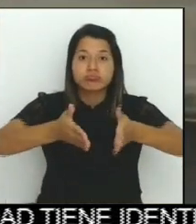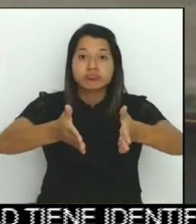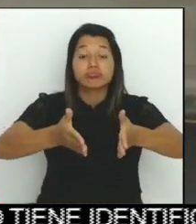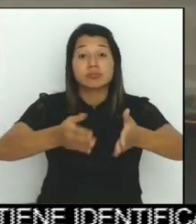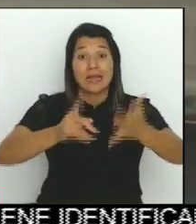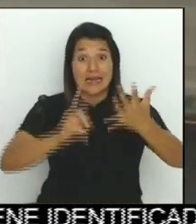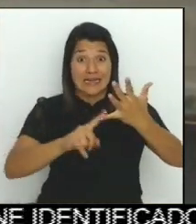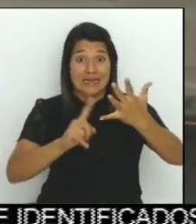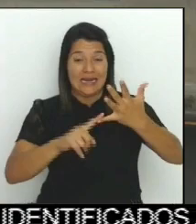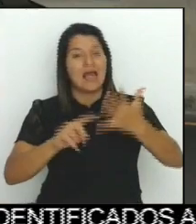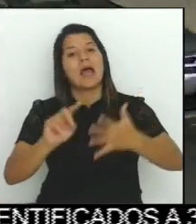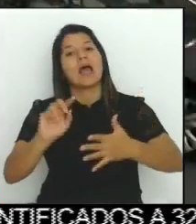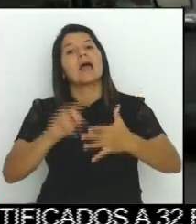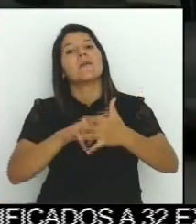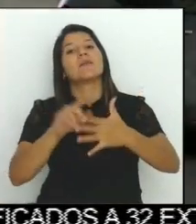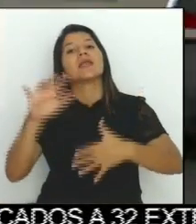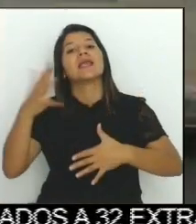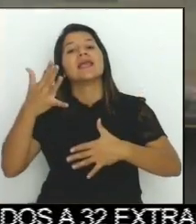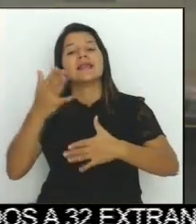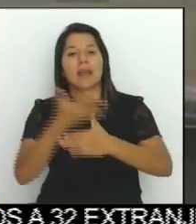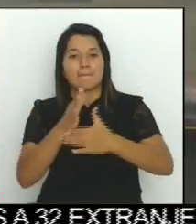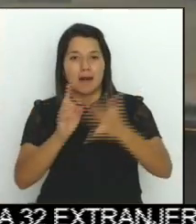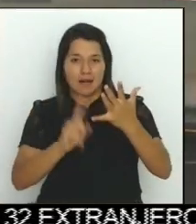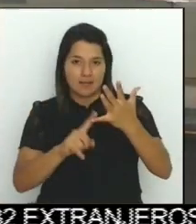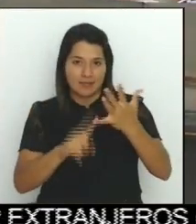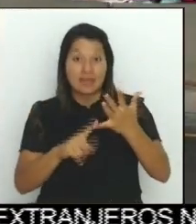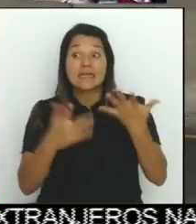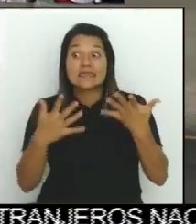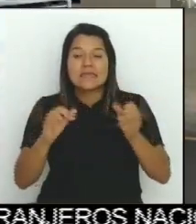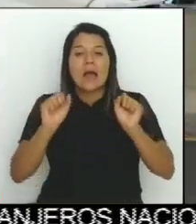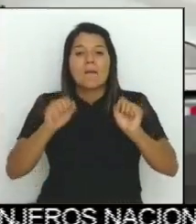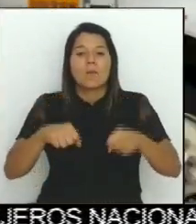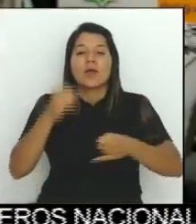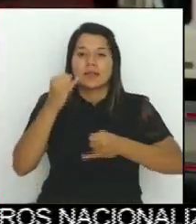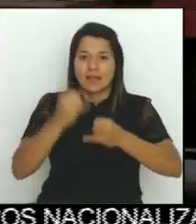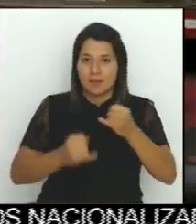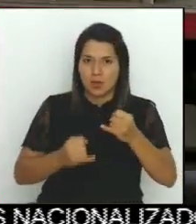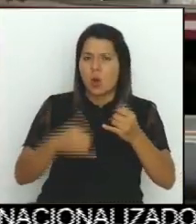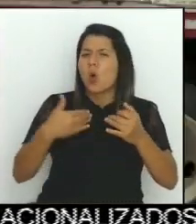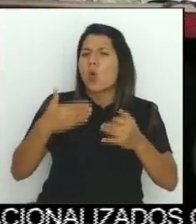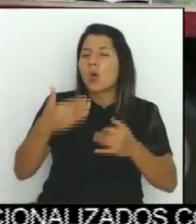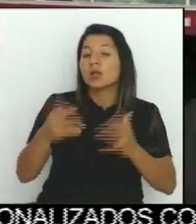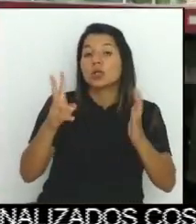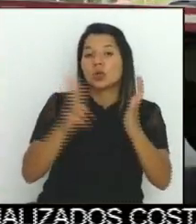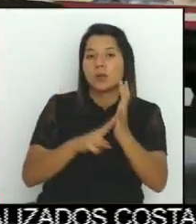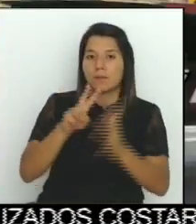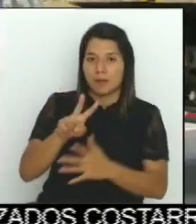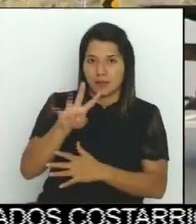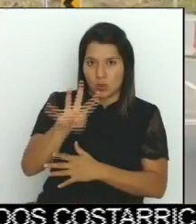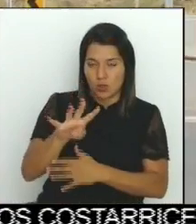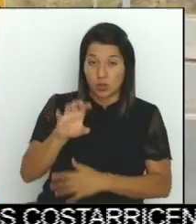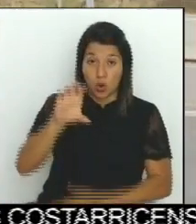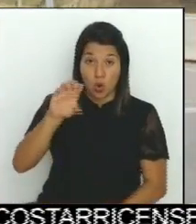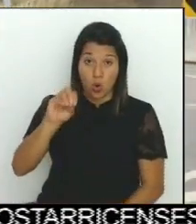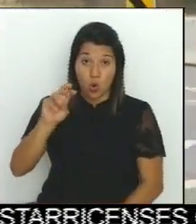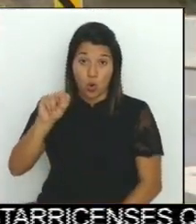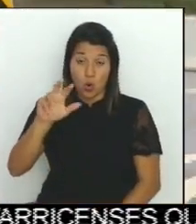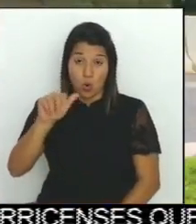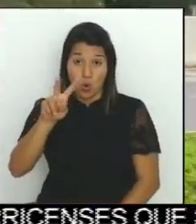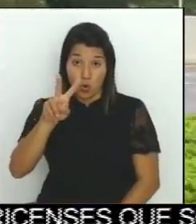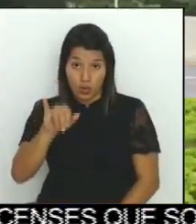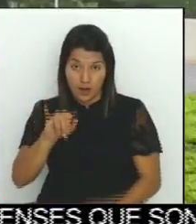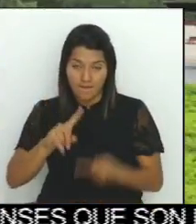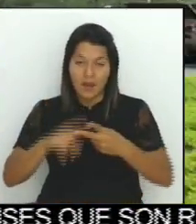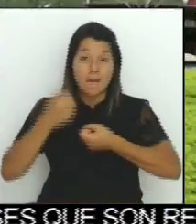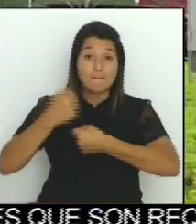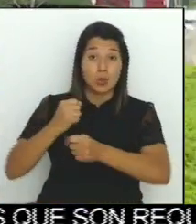que permitiera cerrar el anillo de circunvalación en 2024. En Conavi y la Municipalidad de Goicochea firmaron un